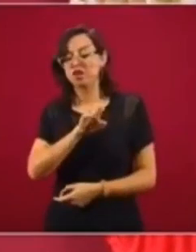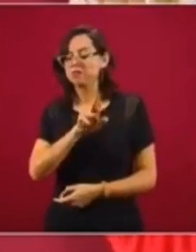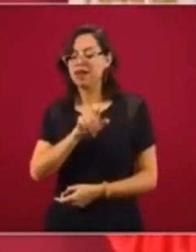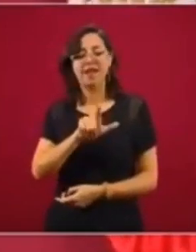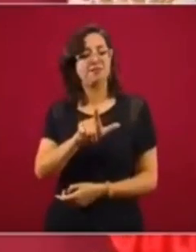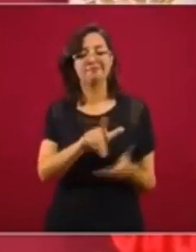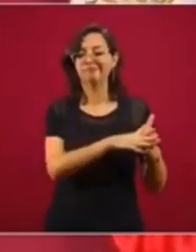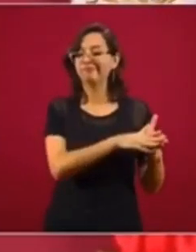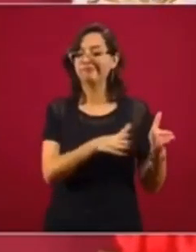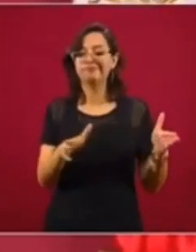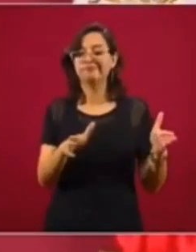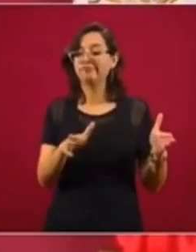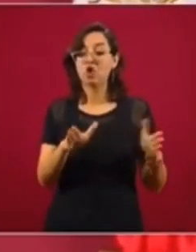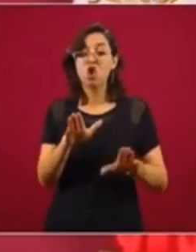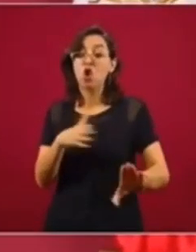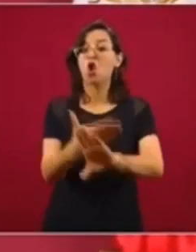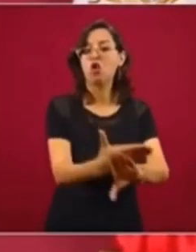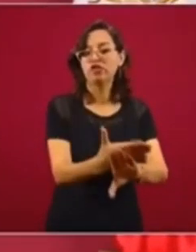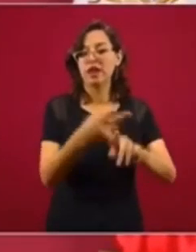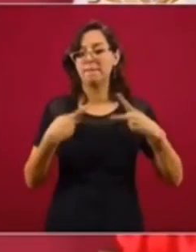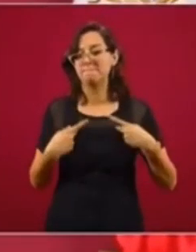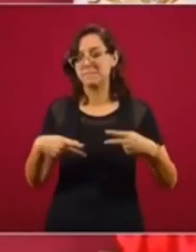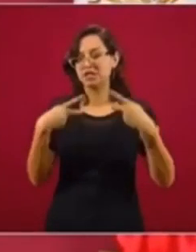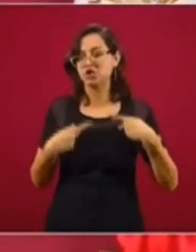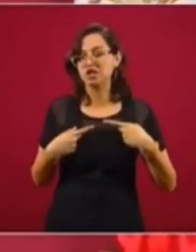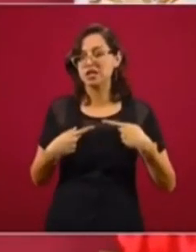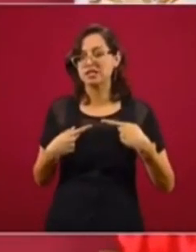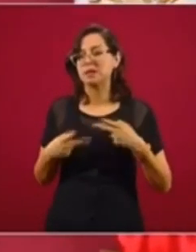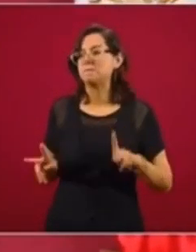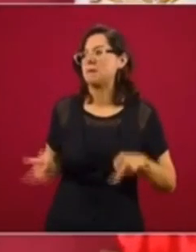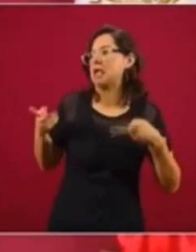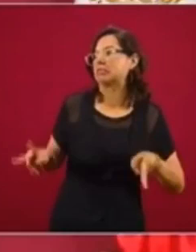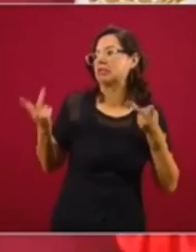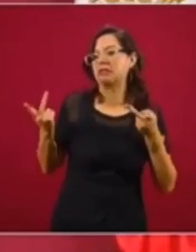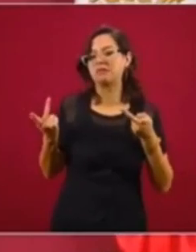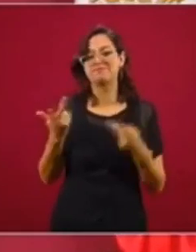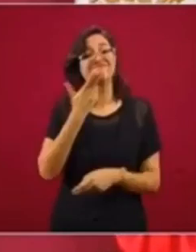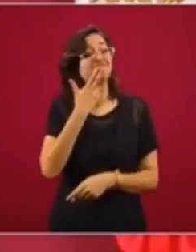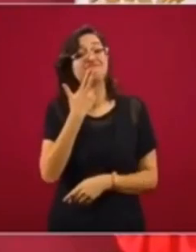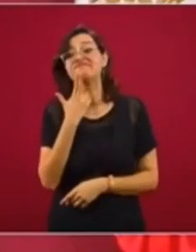antipopular, entrevista, ineficiente,